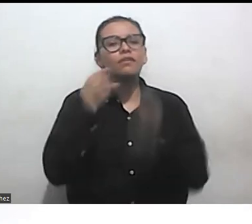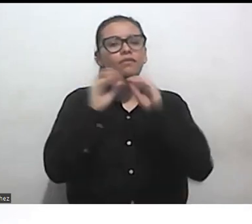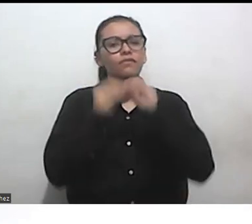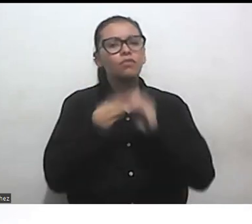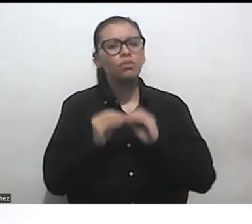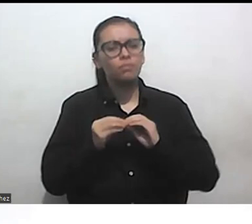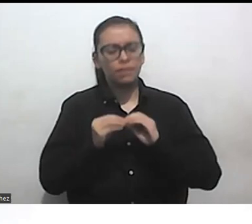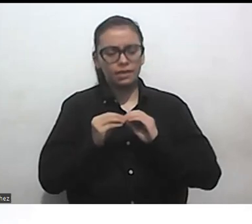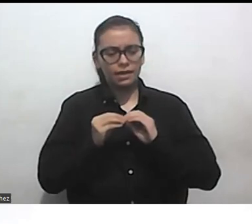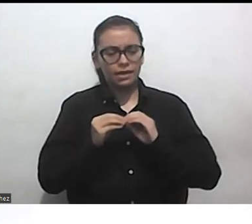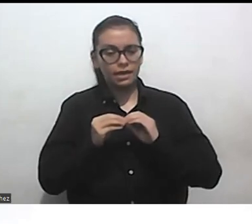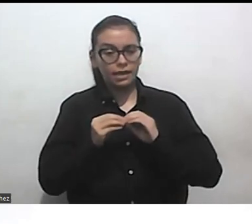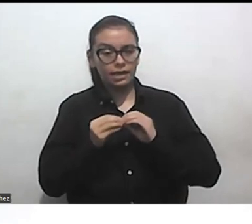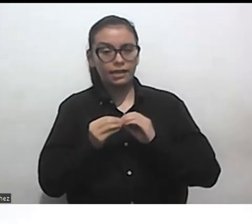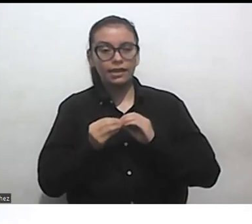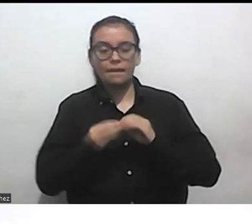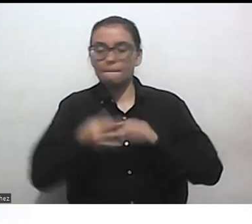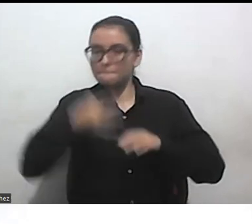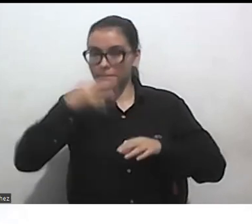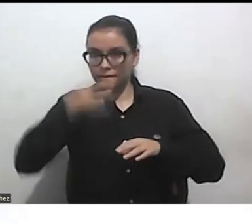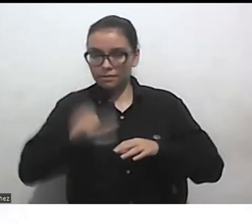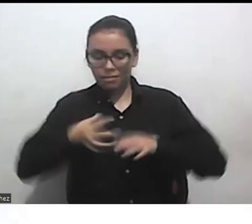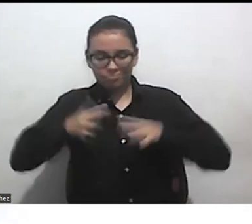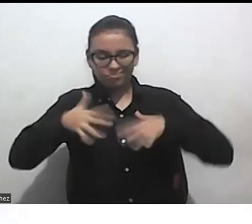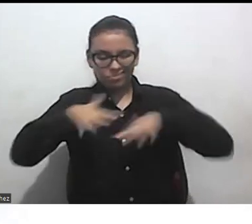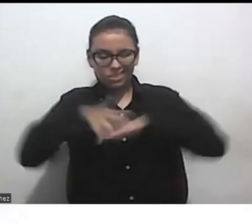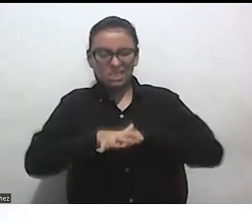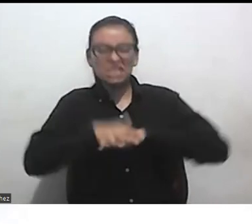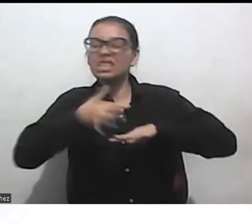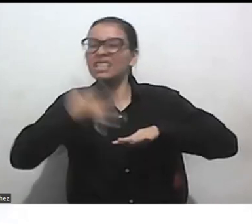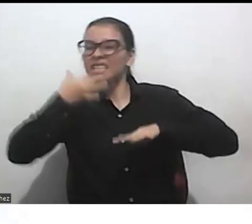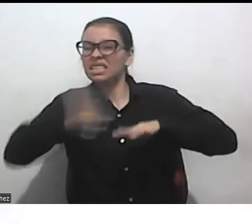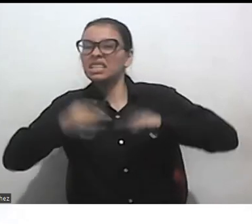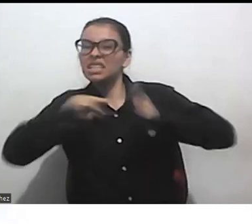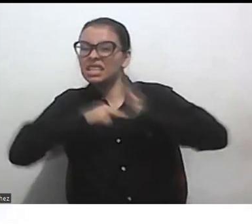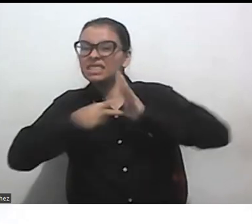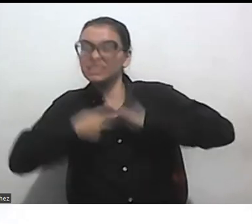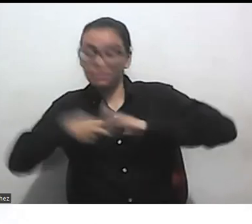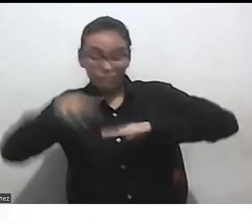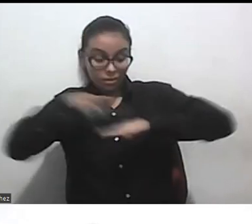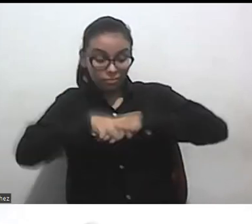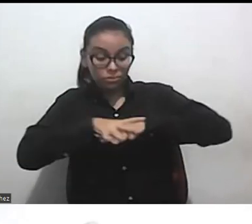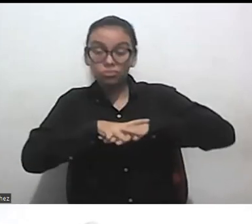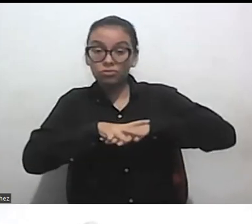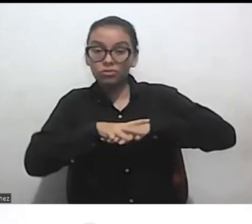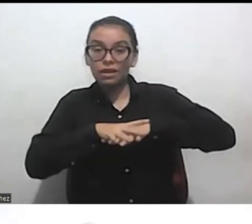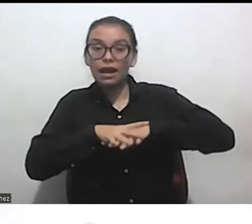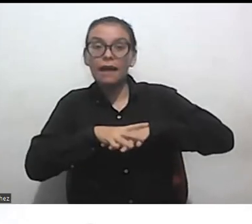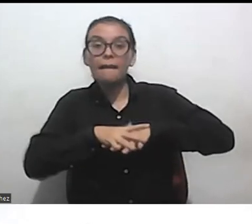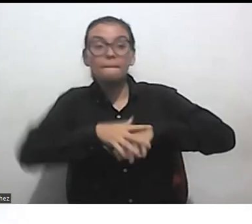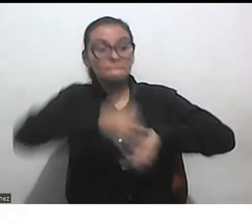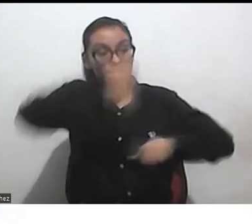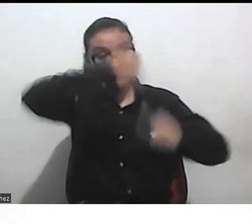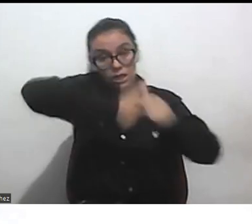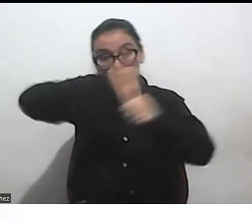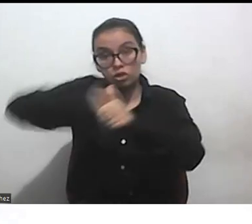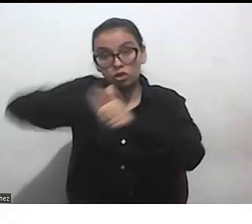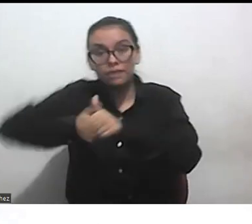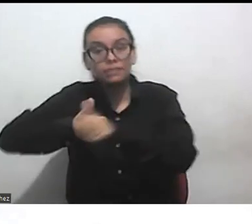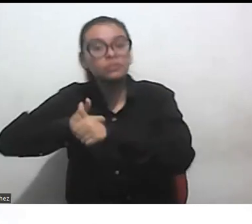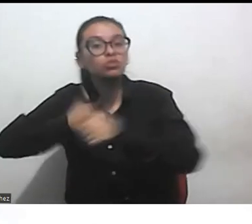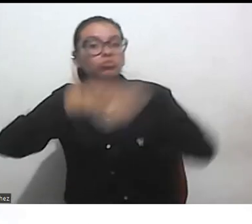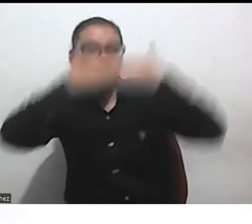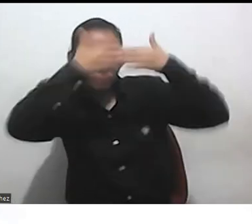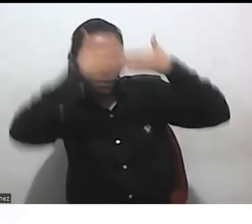poner en la práctica la idea de interseccionalidad es a partir de lo que las mismas personas con discapacidad ya han